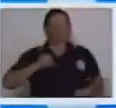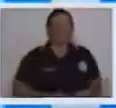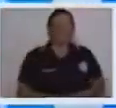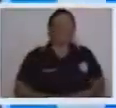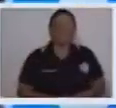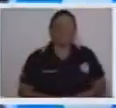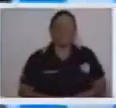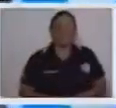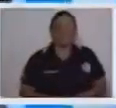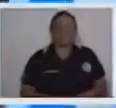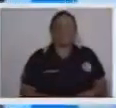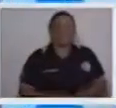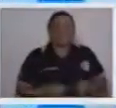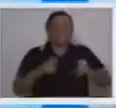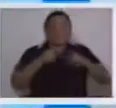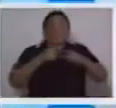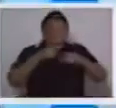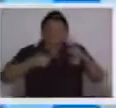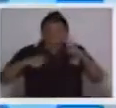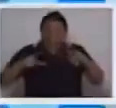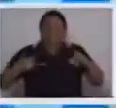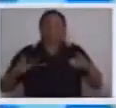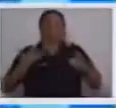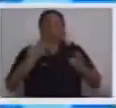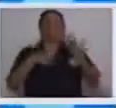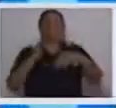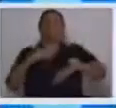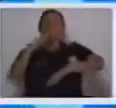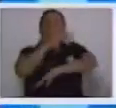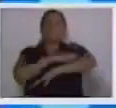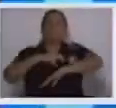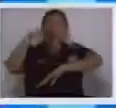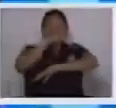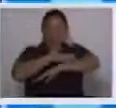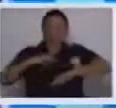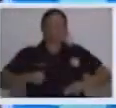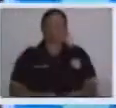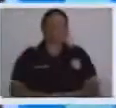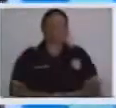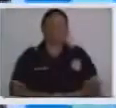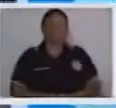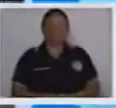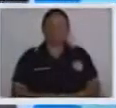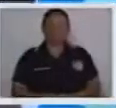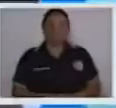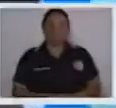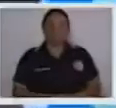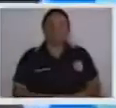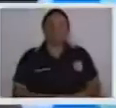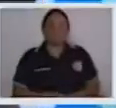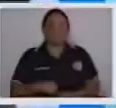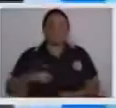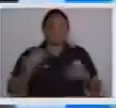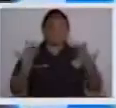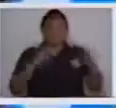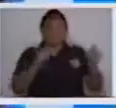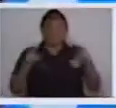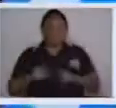gato. Me parece muy bien el bien. La lengua de señas del gato es de esta manera. Así. Muy bien. Todos juntos